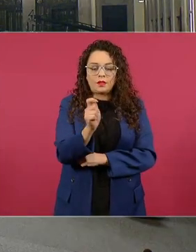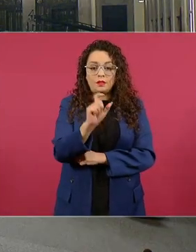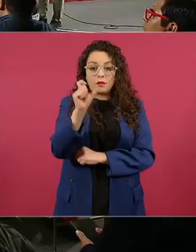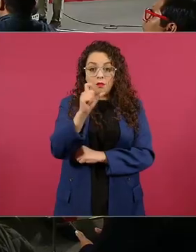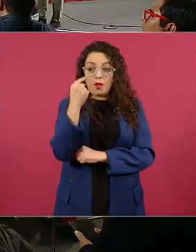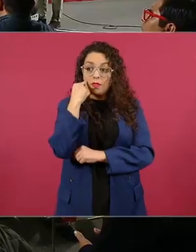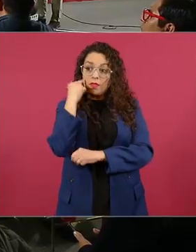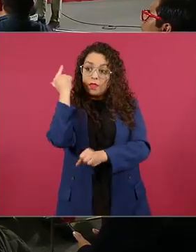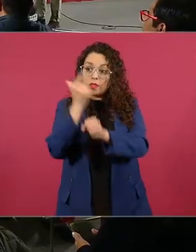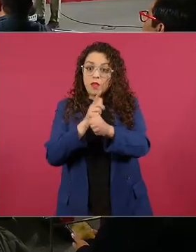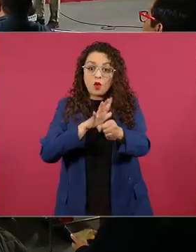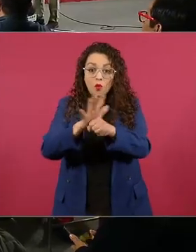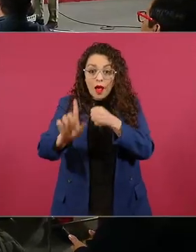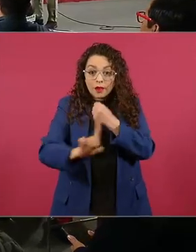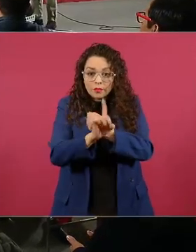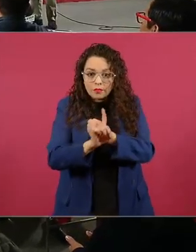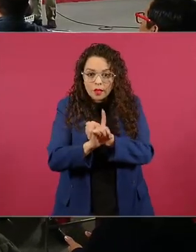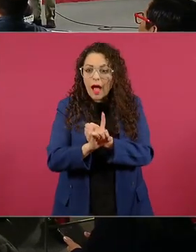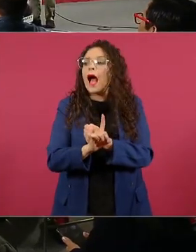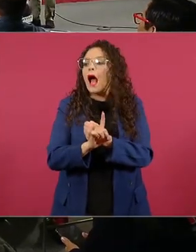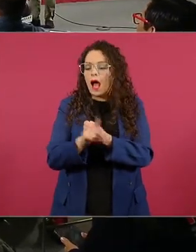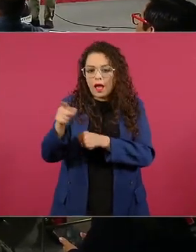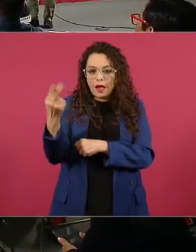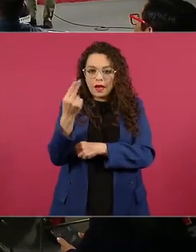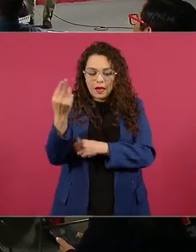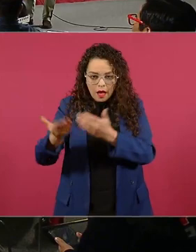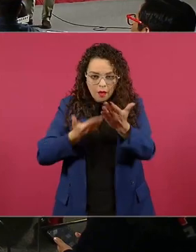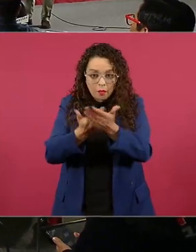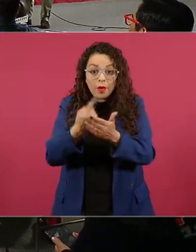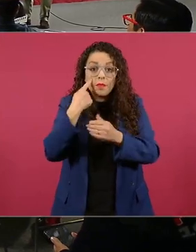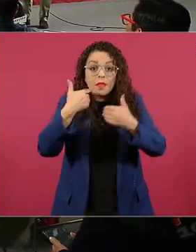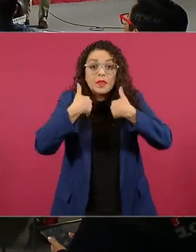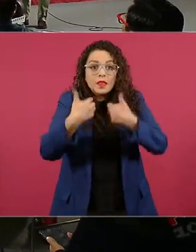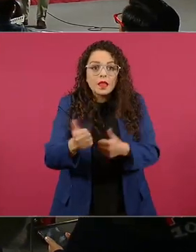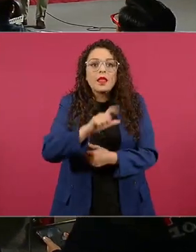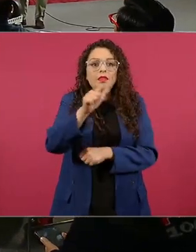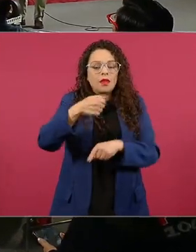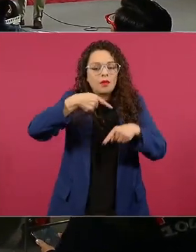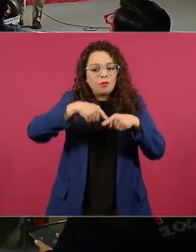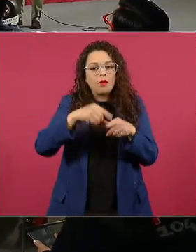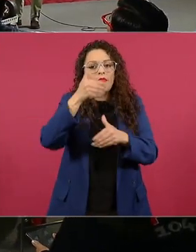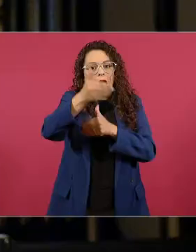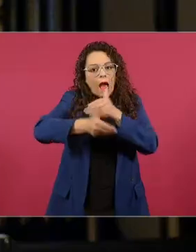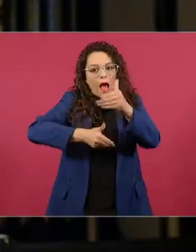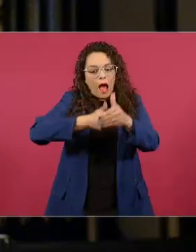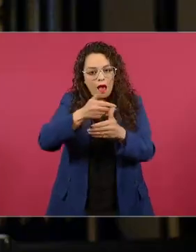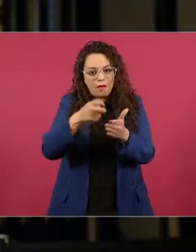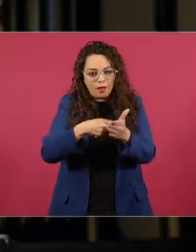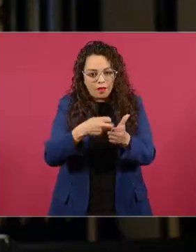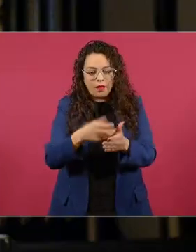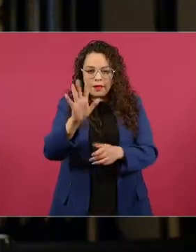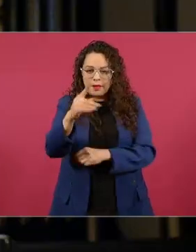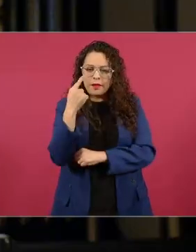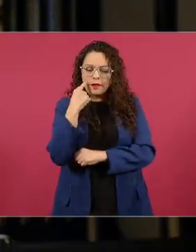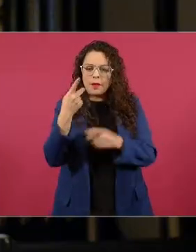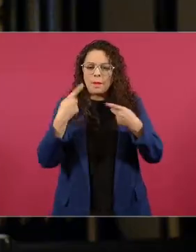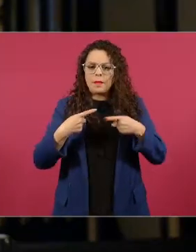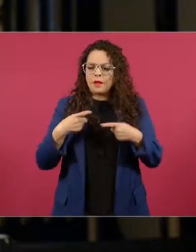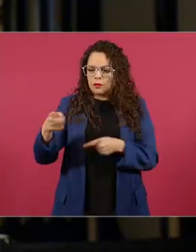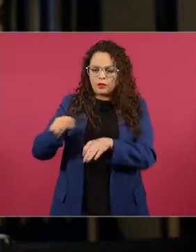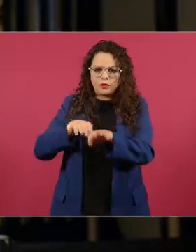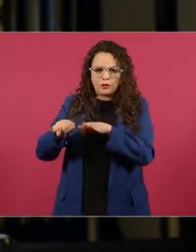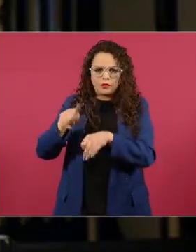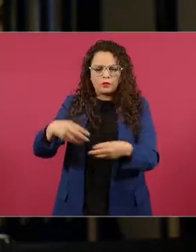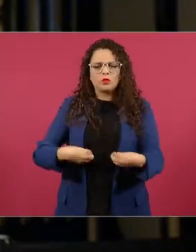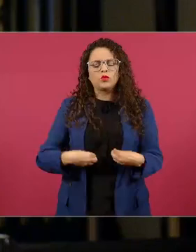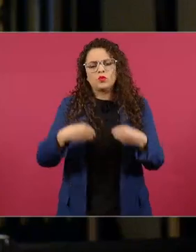respecto de poner soluciones bueno hay un asunto importante que ya hemos tratado aquí que es el asunto de la vivienda popular de los trabajadores mire estaba